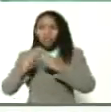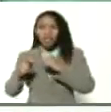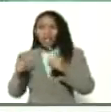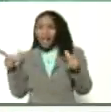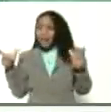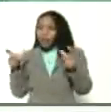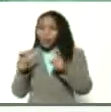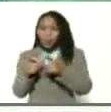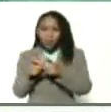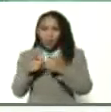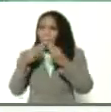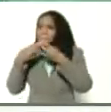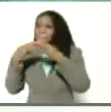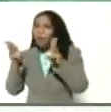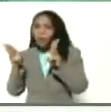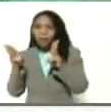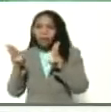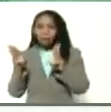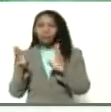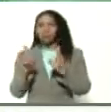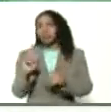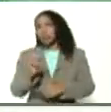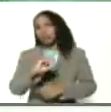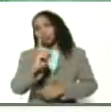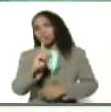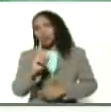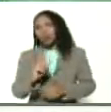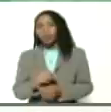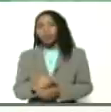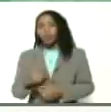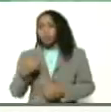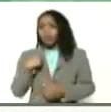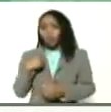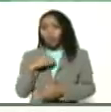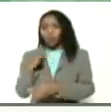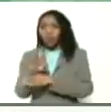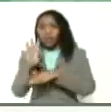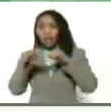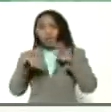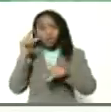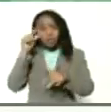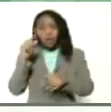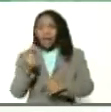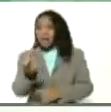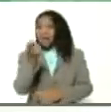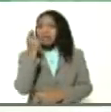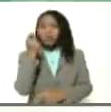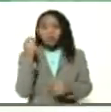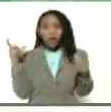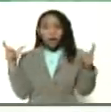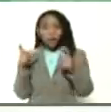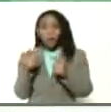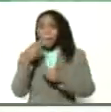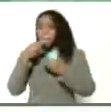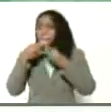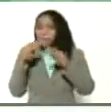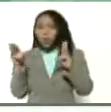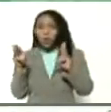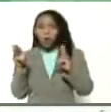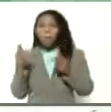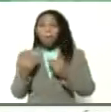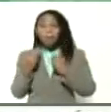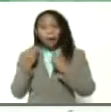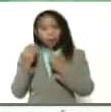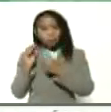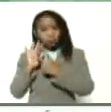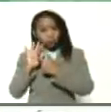públicas no he estado ni estaré en estos 14 días en ninguna reunión pública para dar el